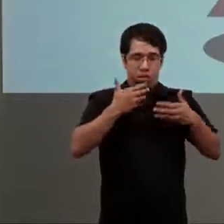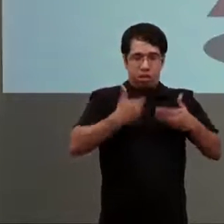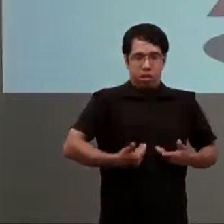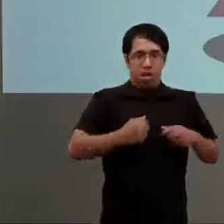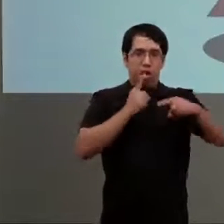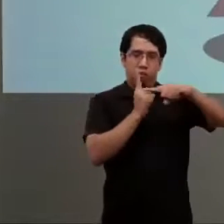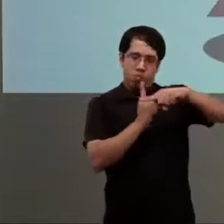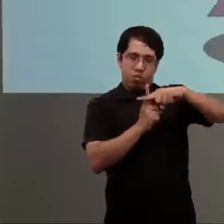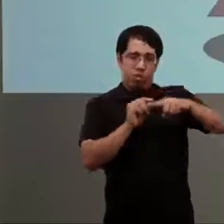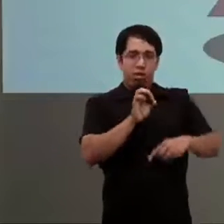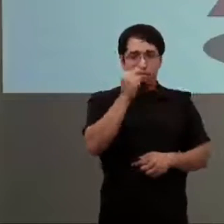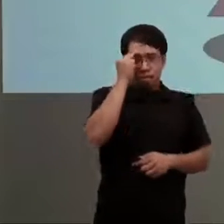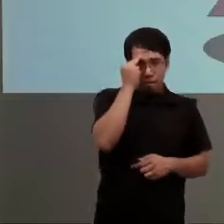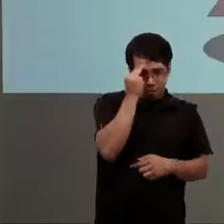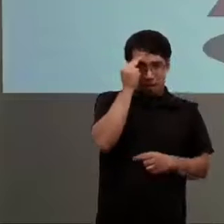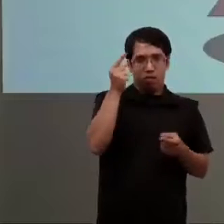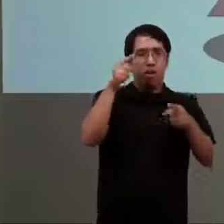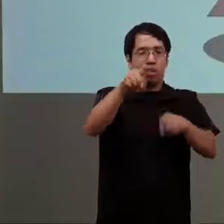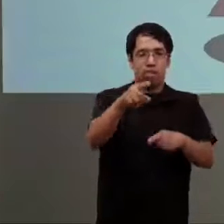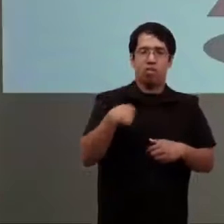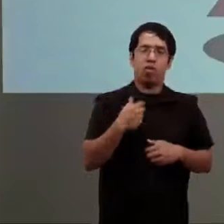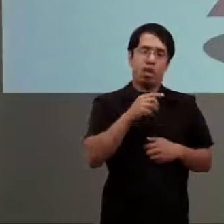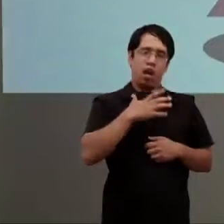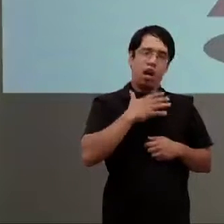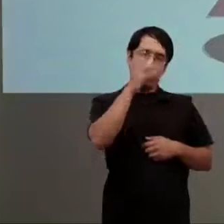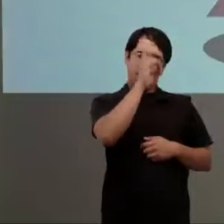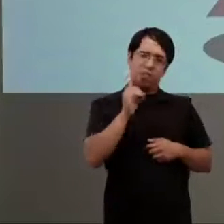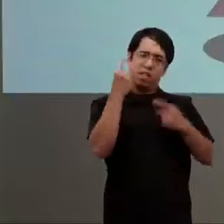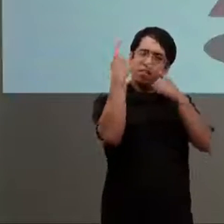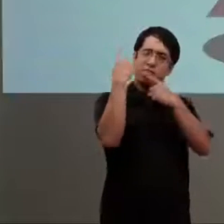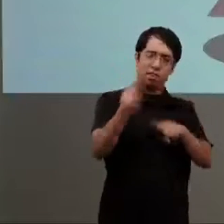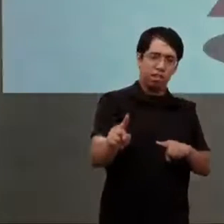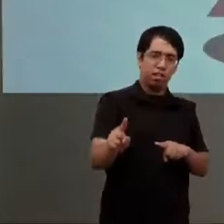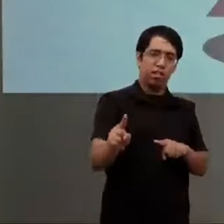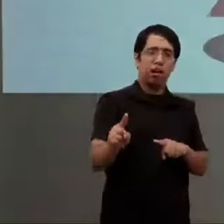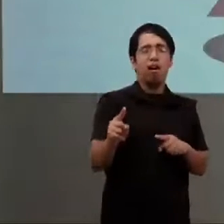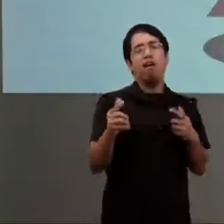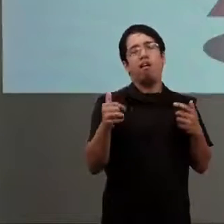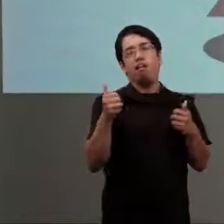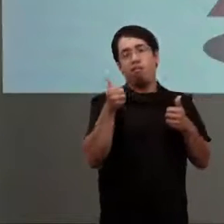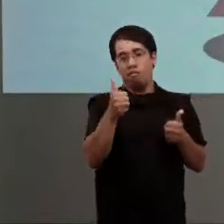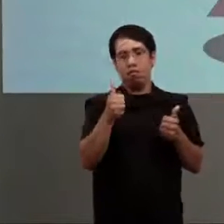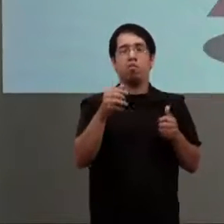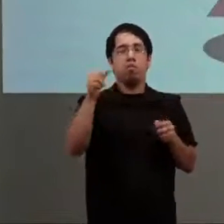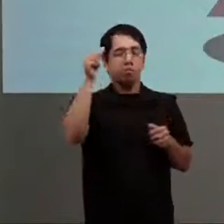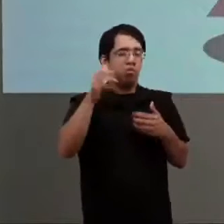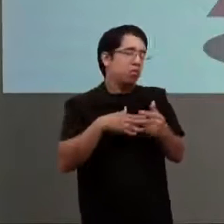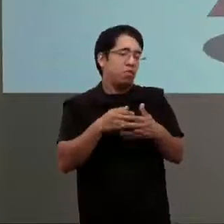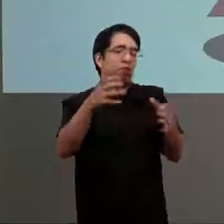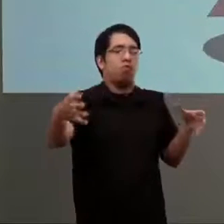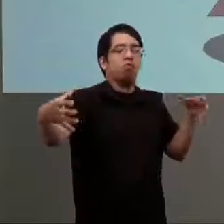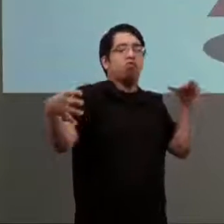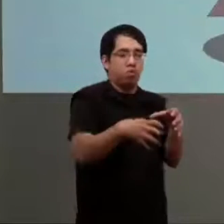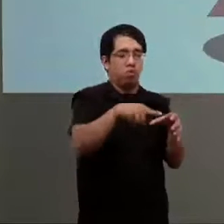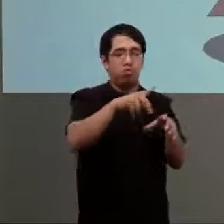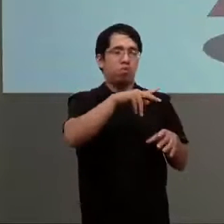hacia el respeto de las diferencias y hacia el reconocimiento de la persona como una como un ciudadano más y